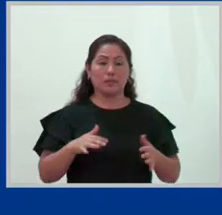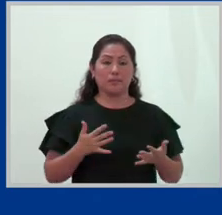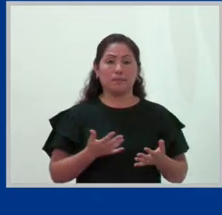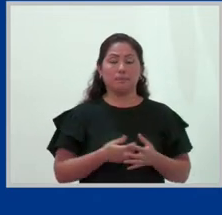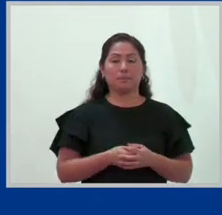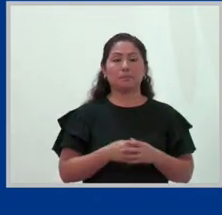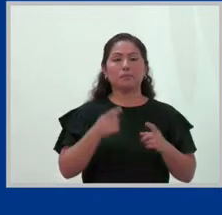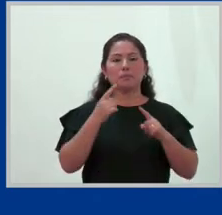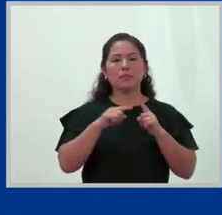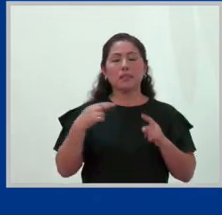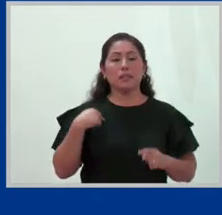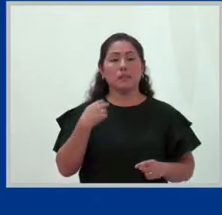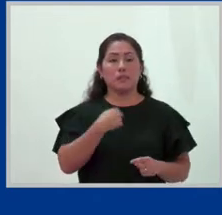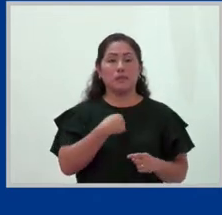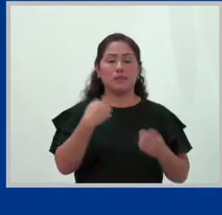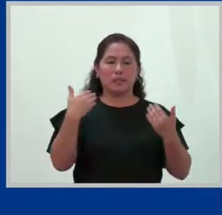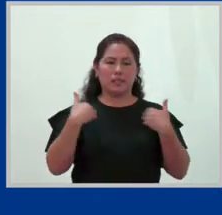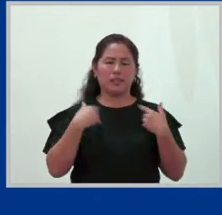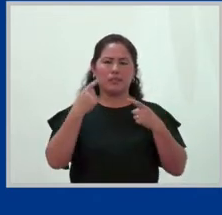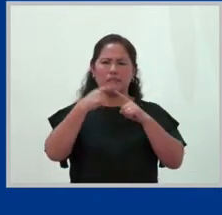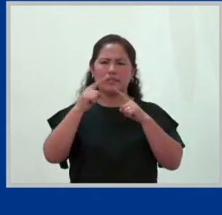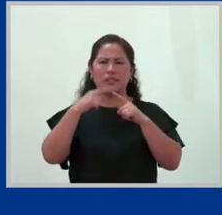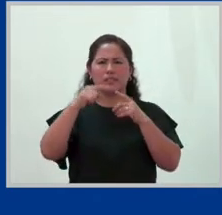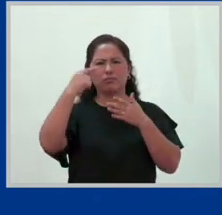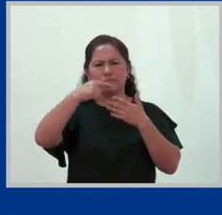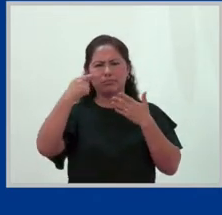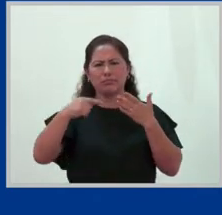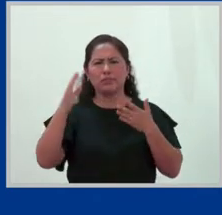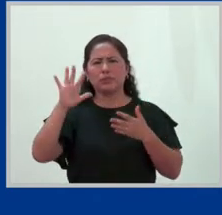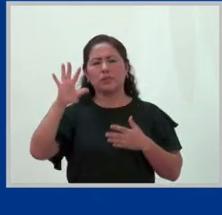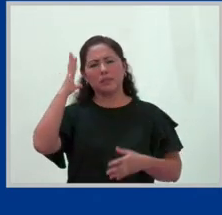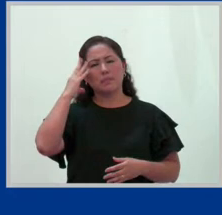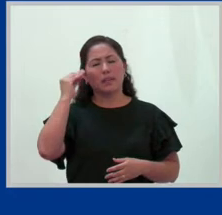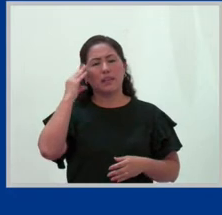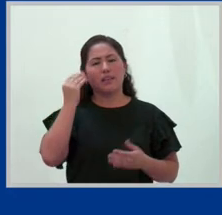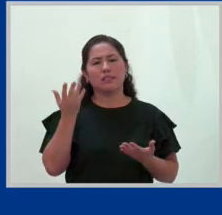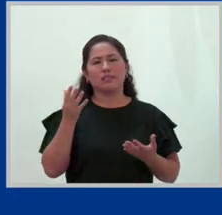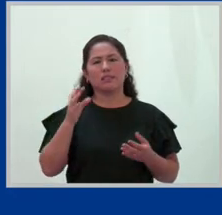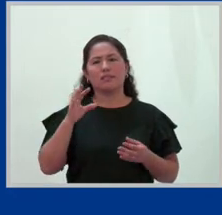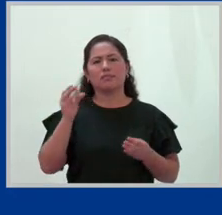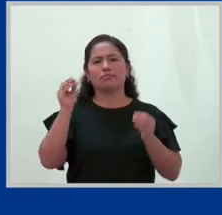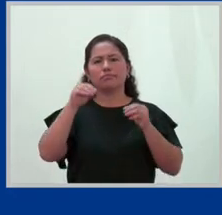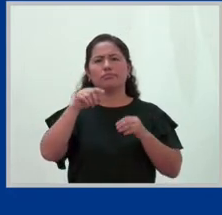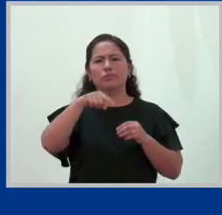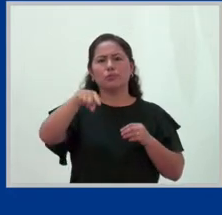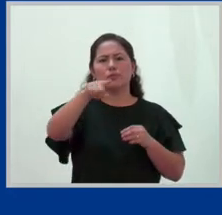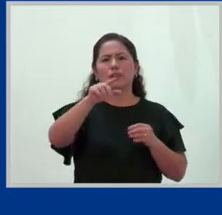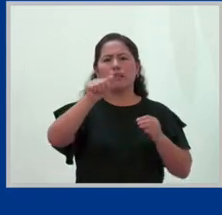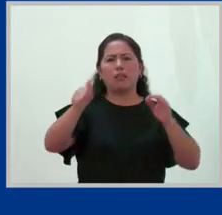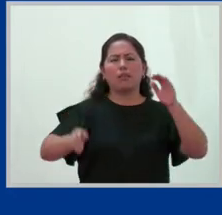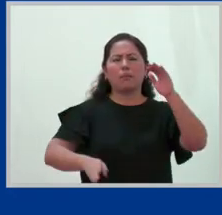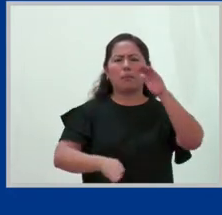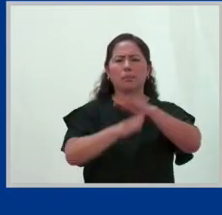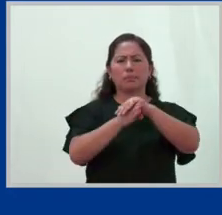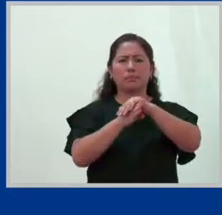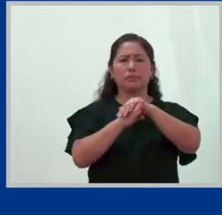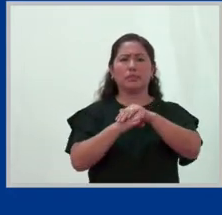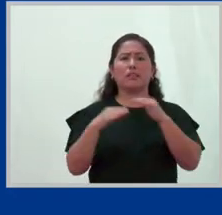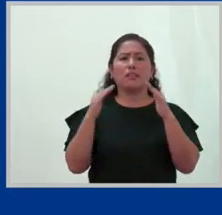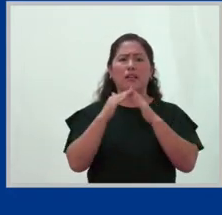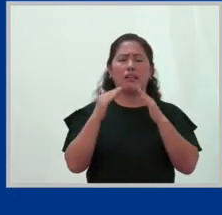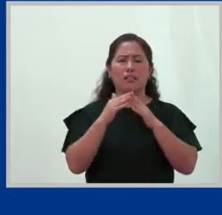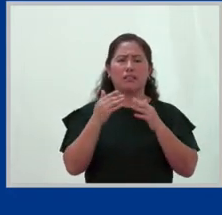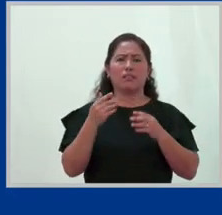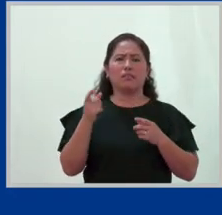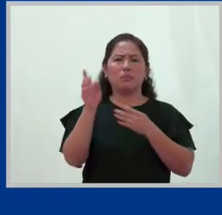tenemos son muchas lecciones de esa experiencia que nos puso a todos en casa, con las medidas